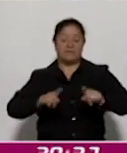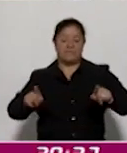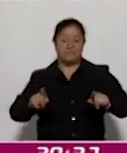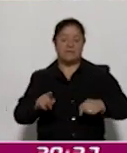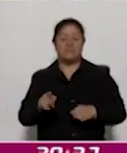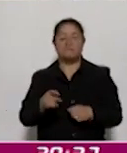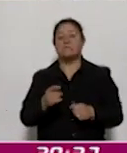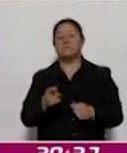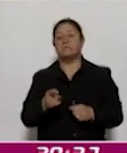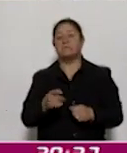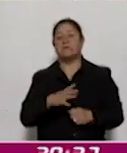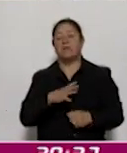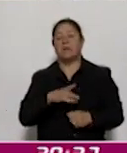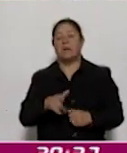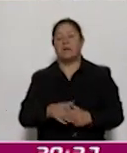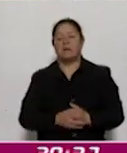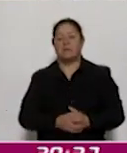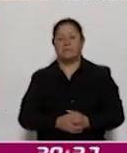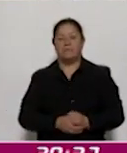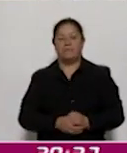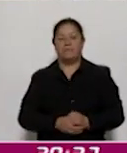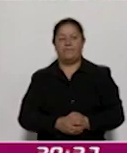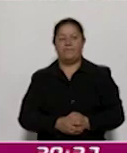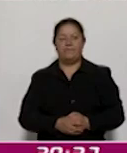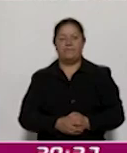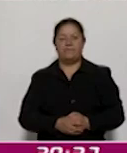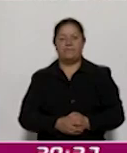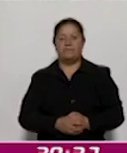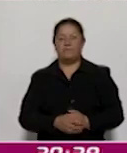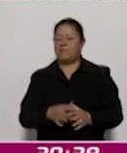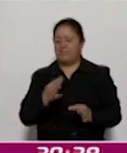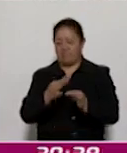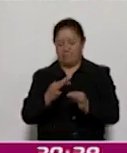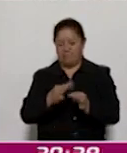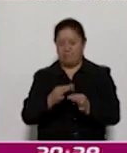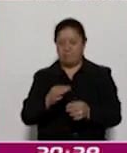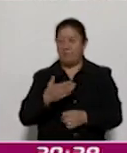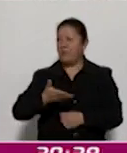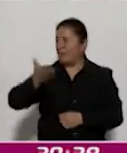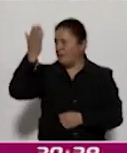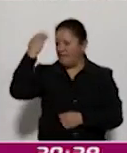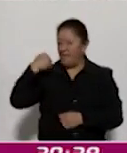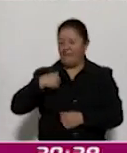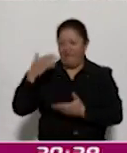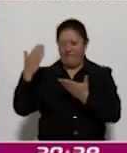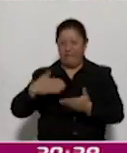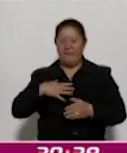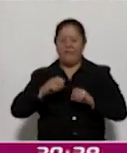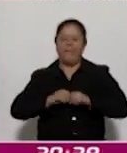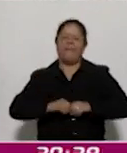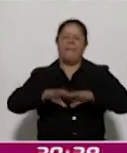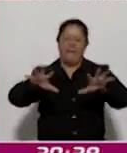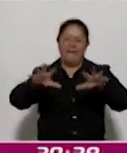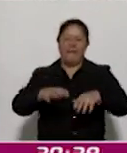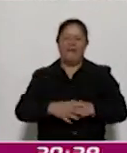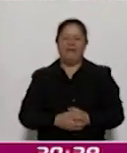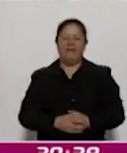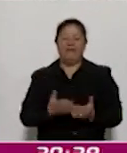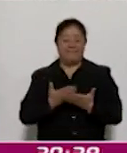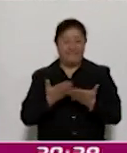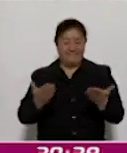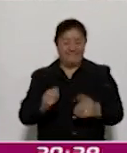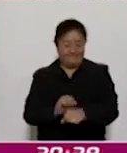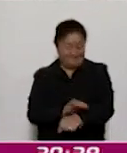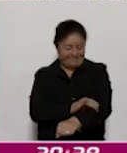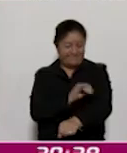como expresas. No hay plazo que no se cumpla. Estuvimos por aquí cuando lanzamos la convocatoria y ahora con mucha